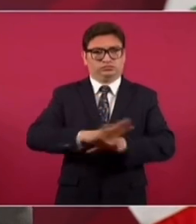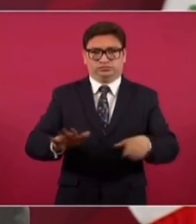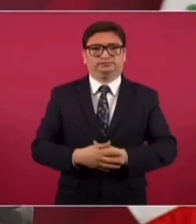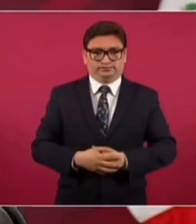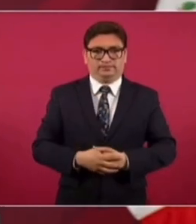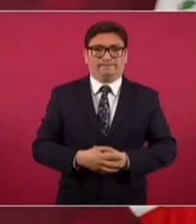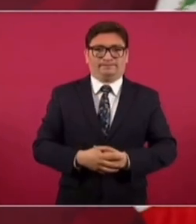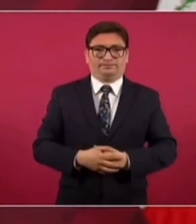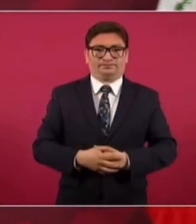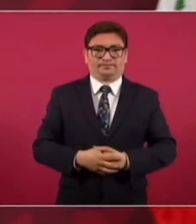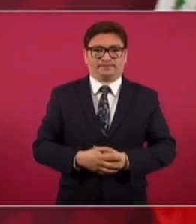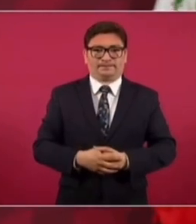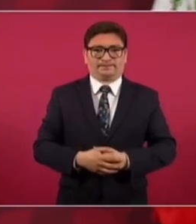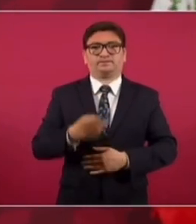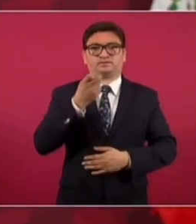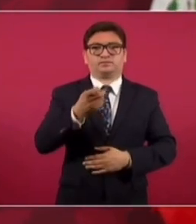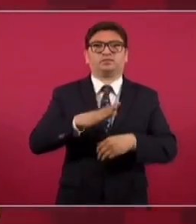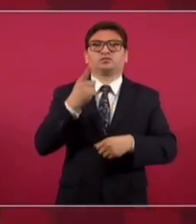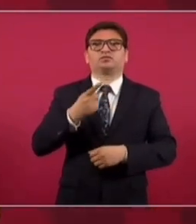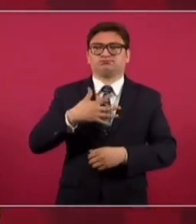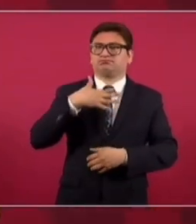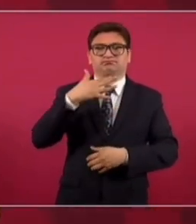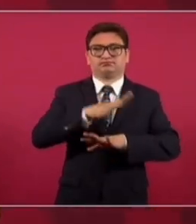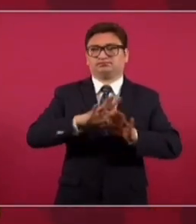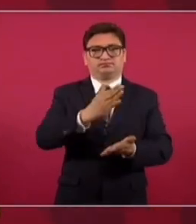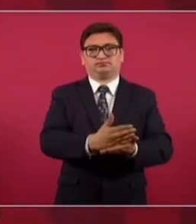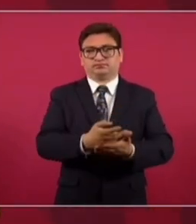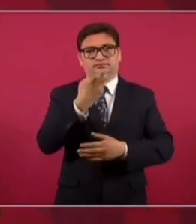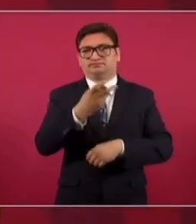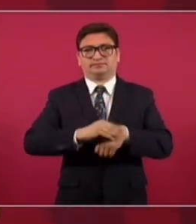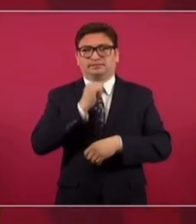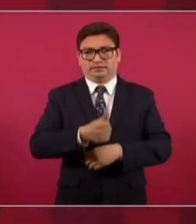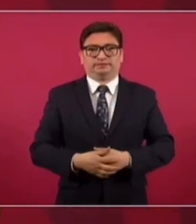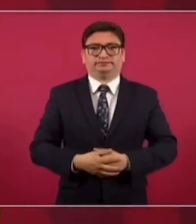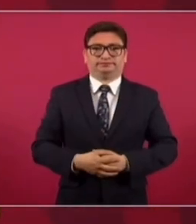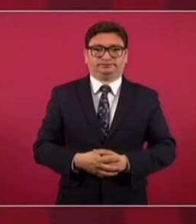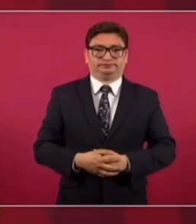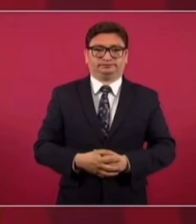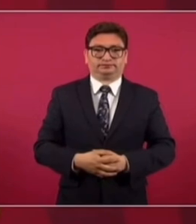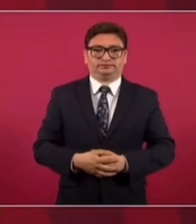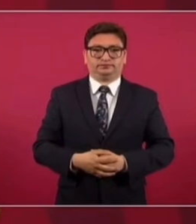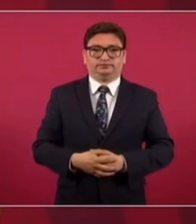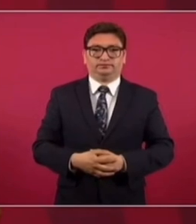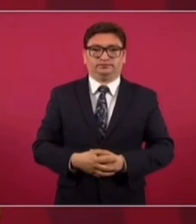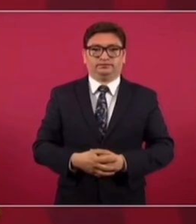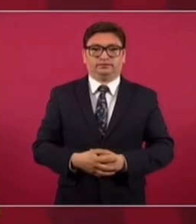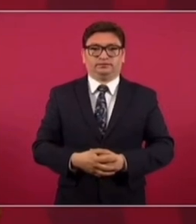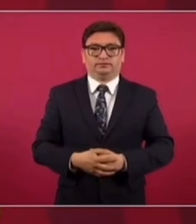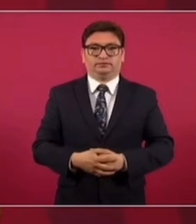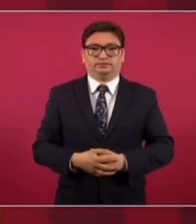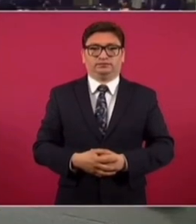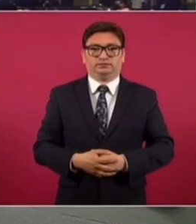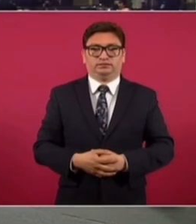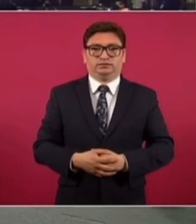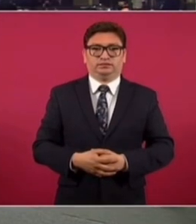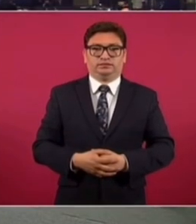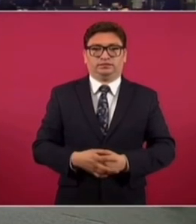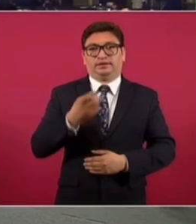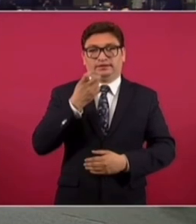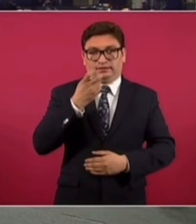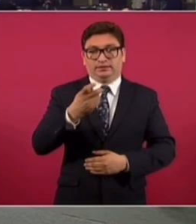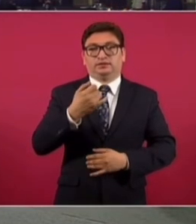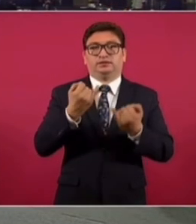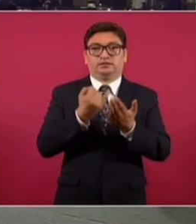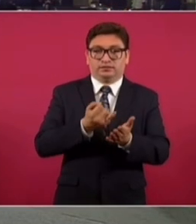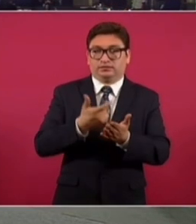Y eso es por no permitir la corrupción y por lograr una mejor